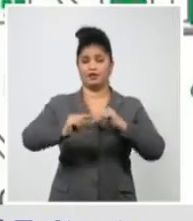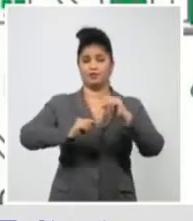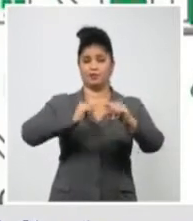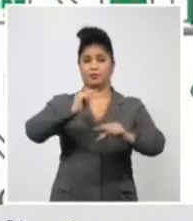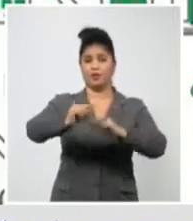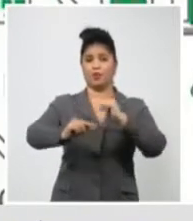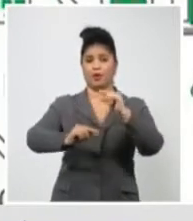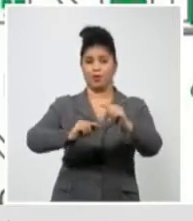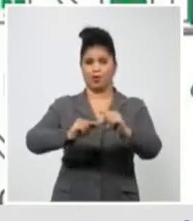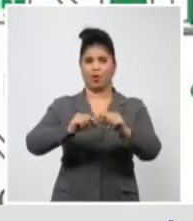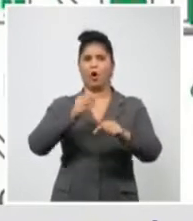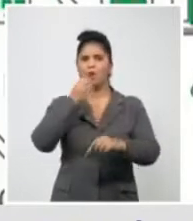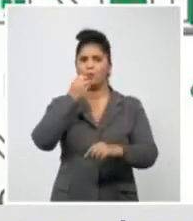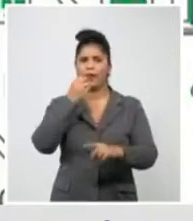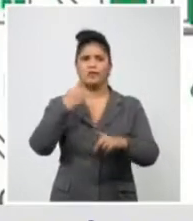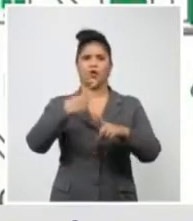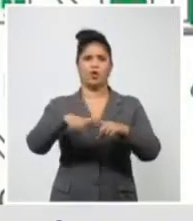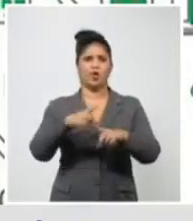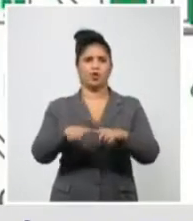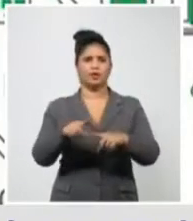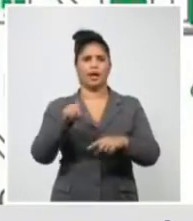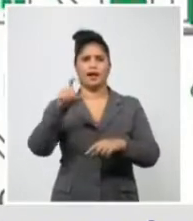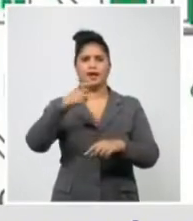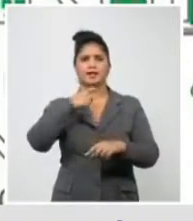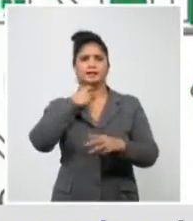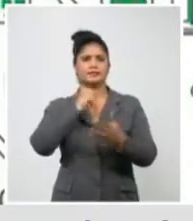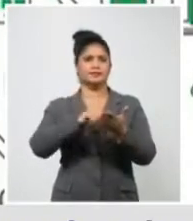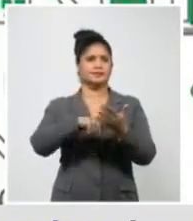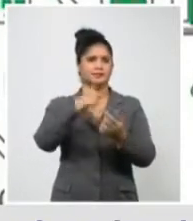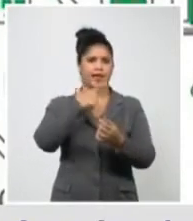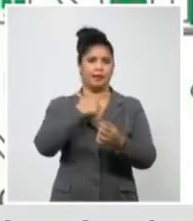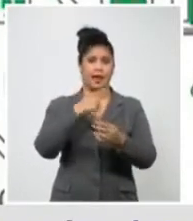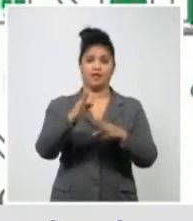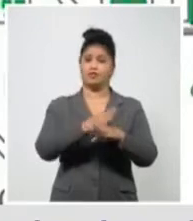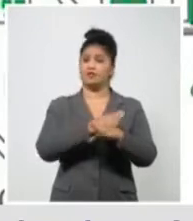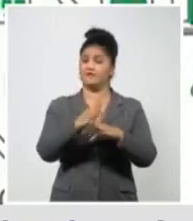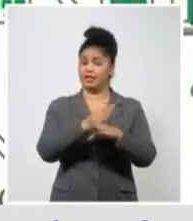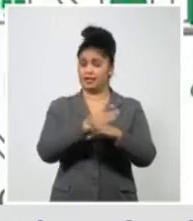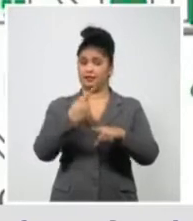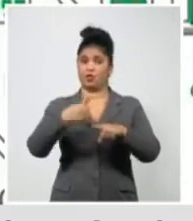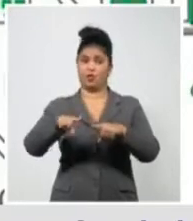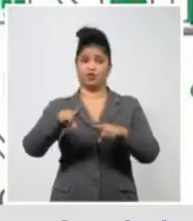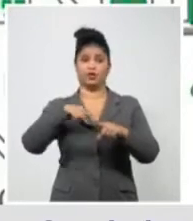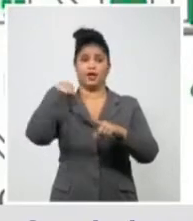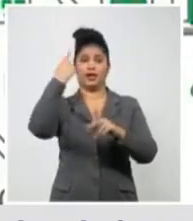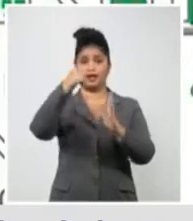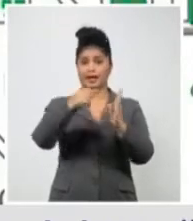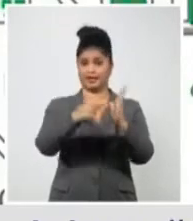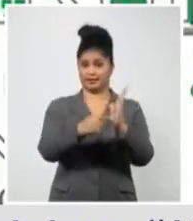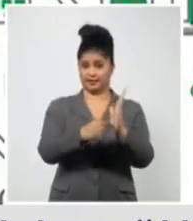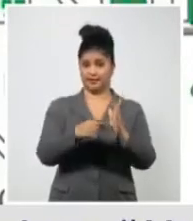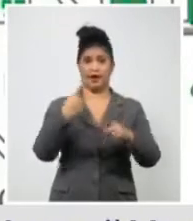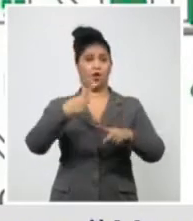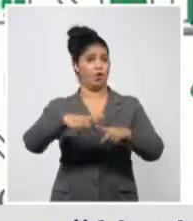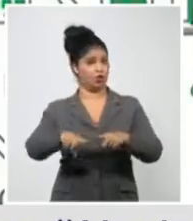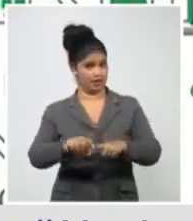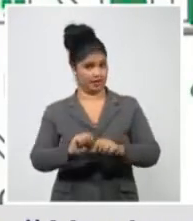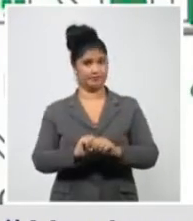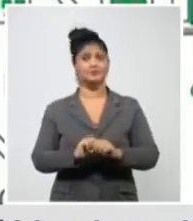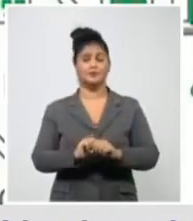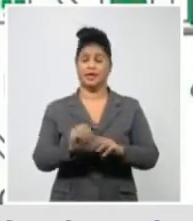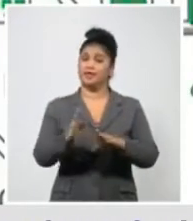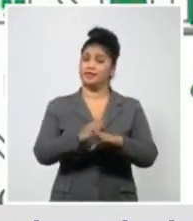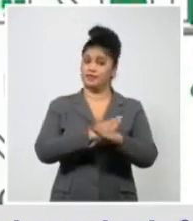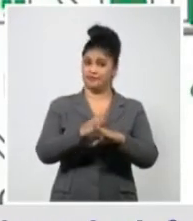aparezcan otras variantes con otras características. Estamos hablando de estas porque son las del momento. Pero bueno, volviendo,